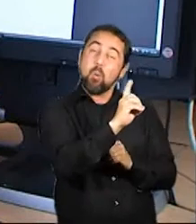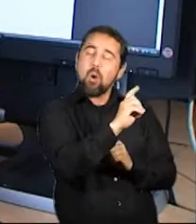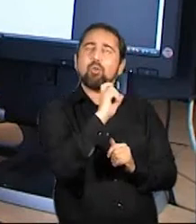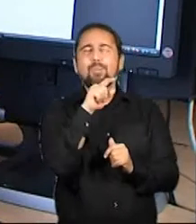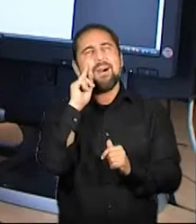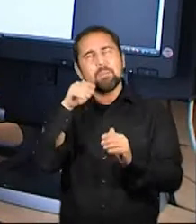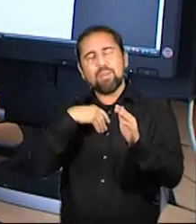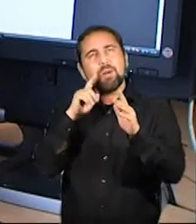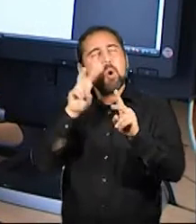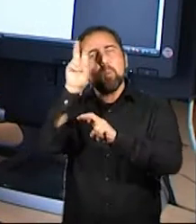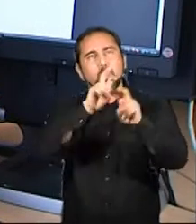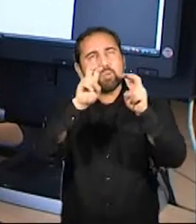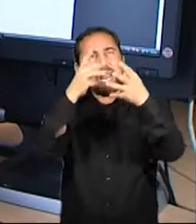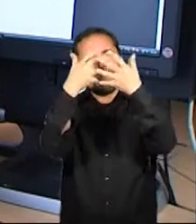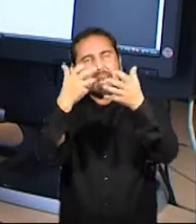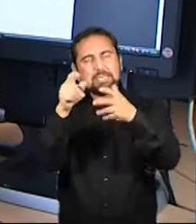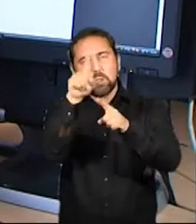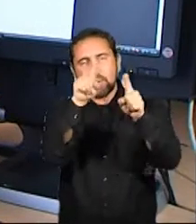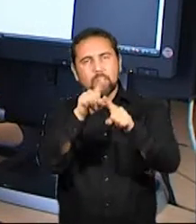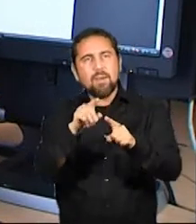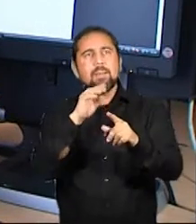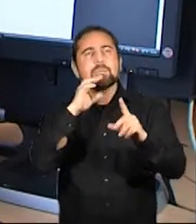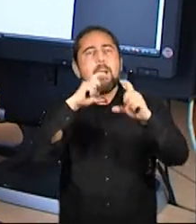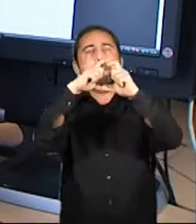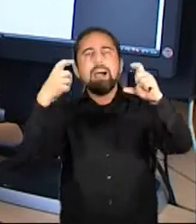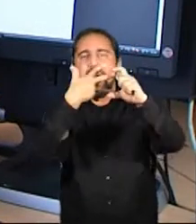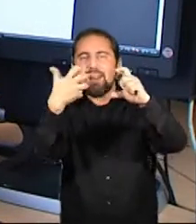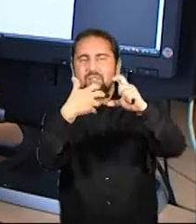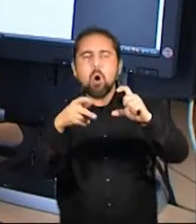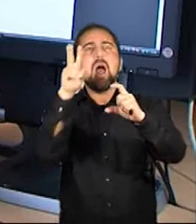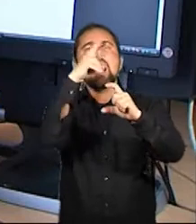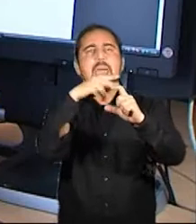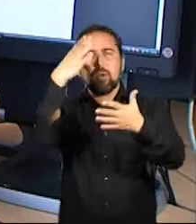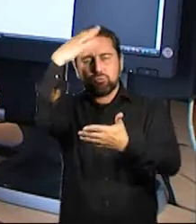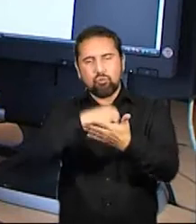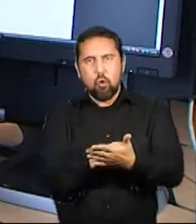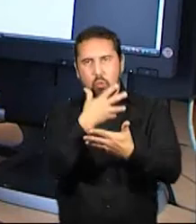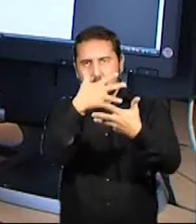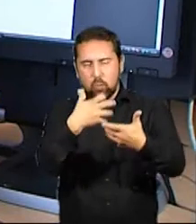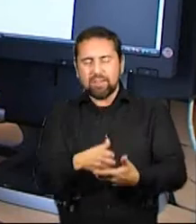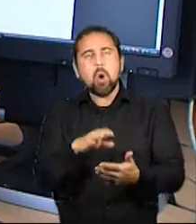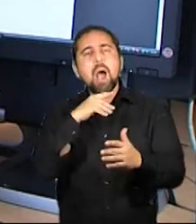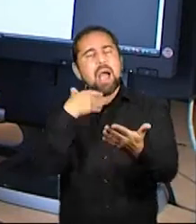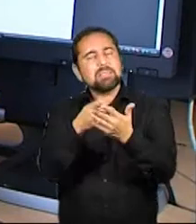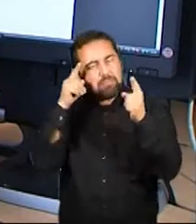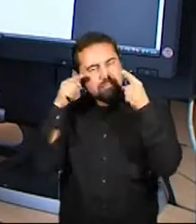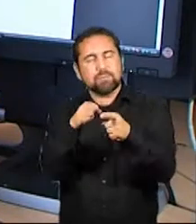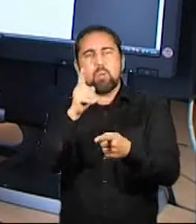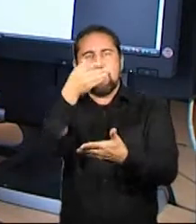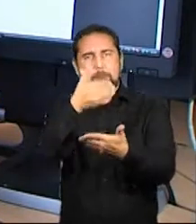lo que es navegar para la estructura del texto, lo que es ver una párrafo, leer todo el documento y ir a una página concreta.